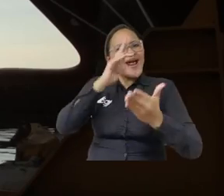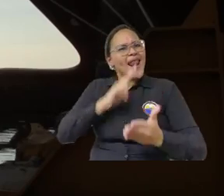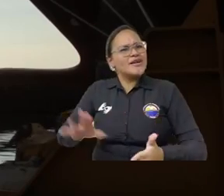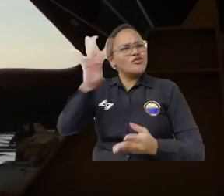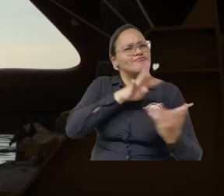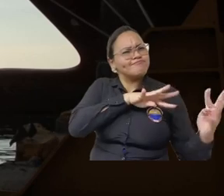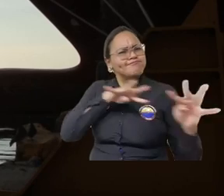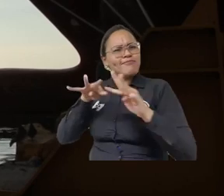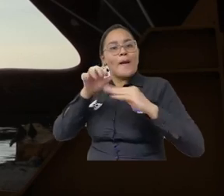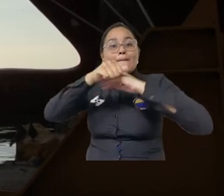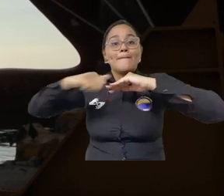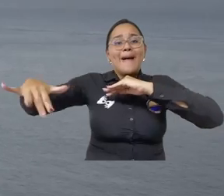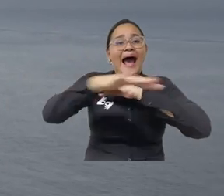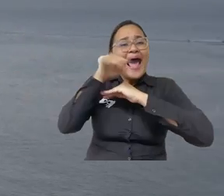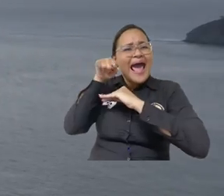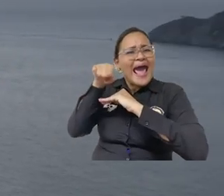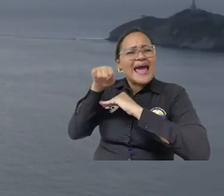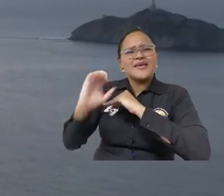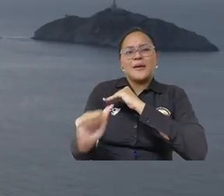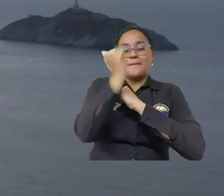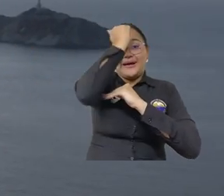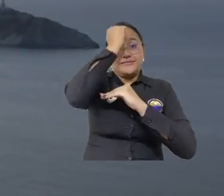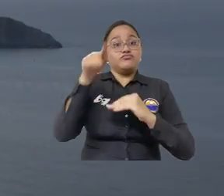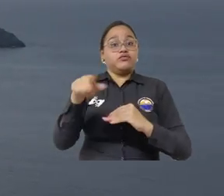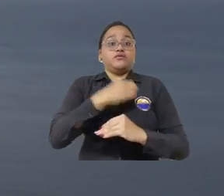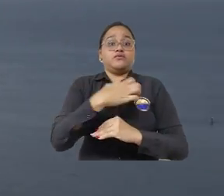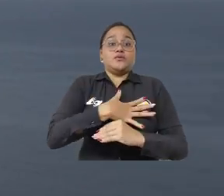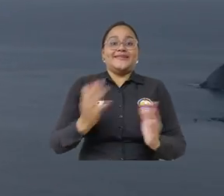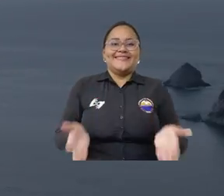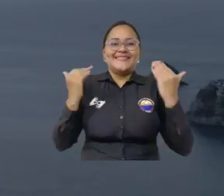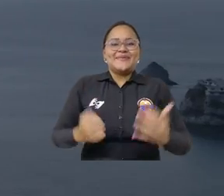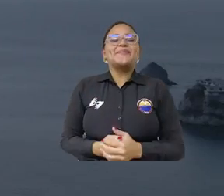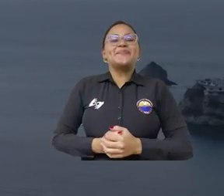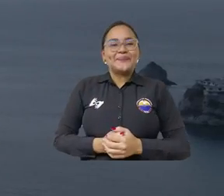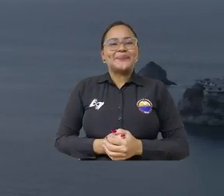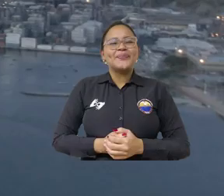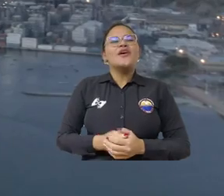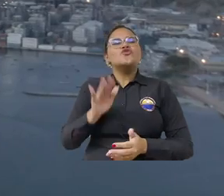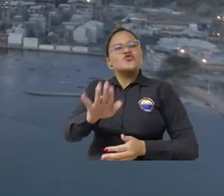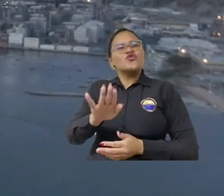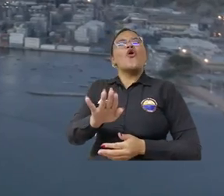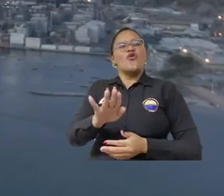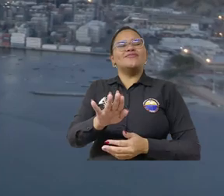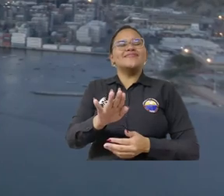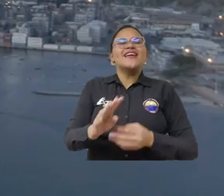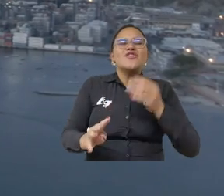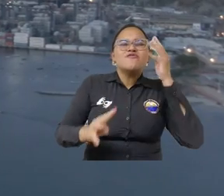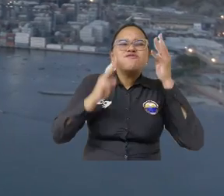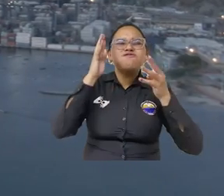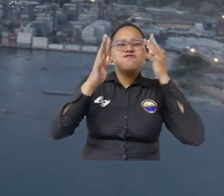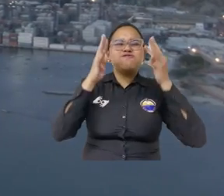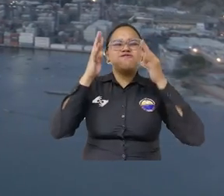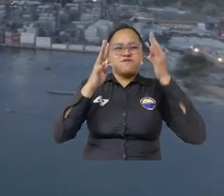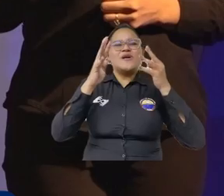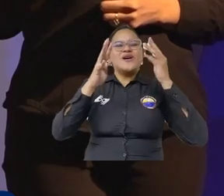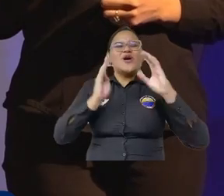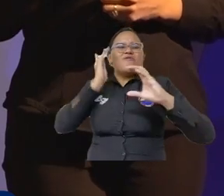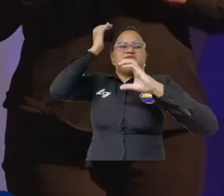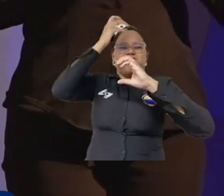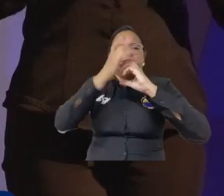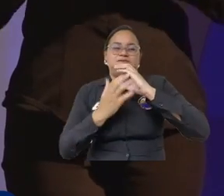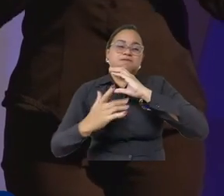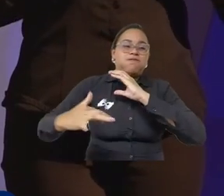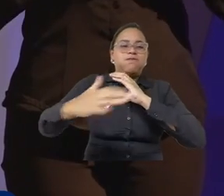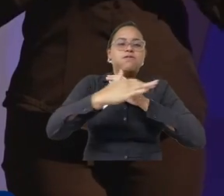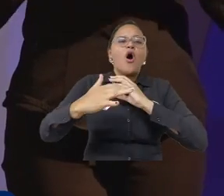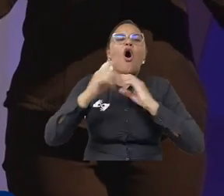a la comunidad nacional a que miren al mar de una manera diferente, es una oportunidad extraordinaria. El objetivo de Innovazur es